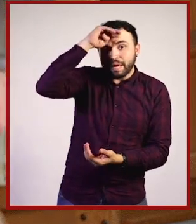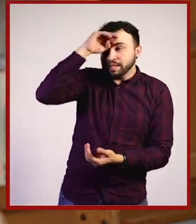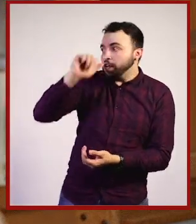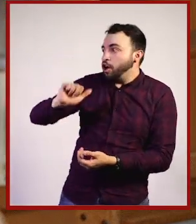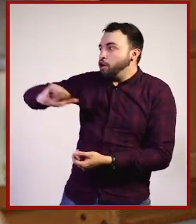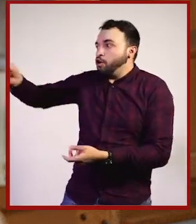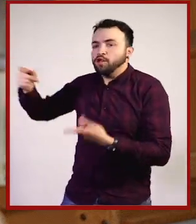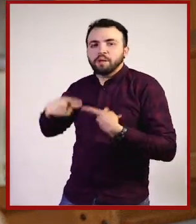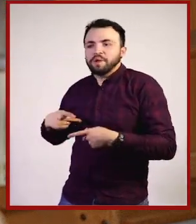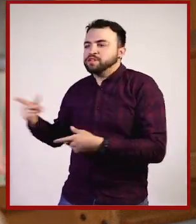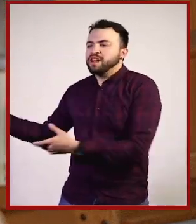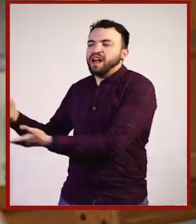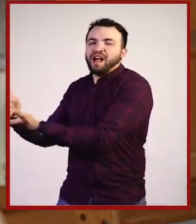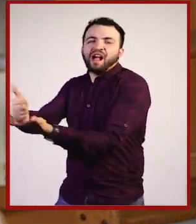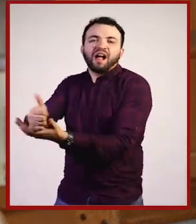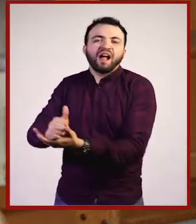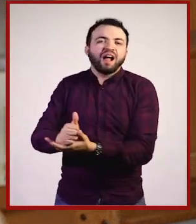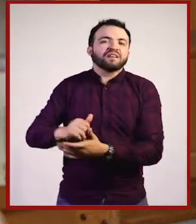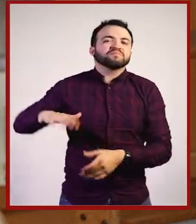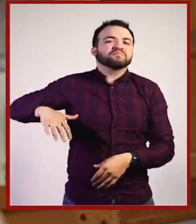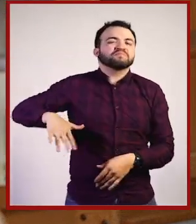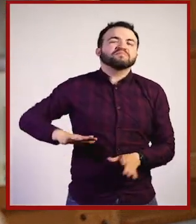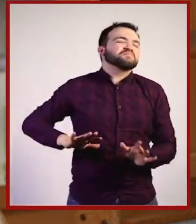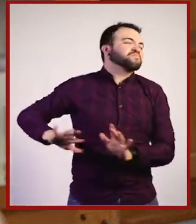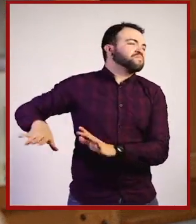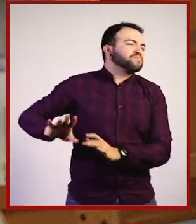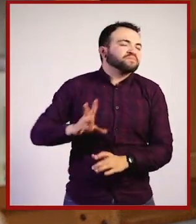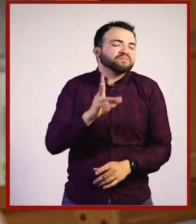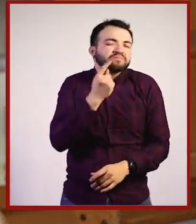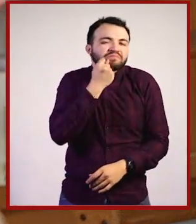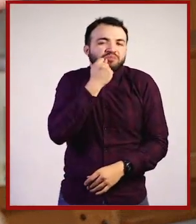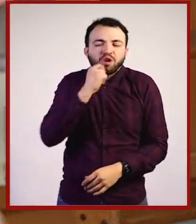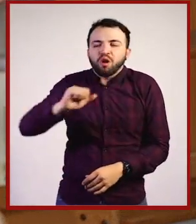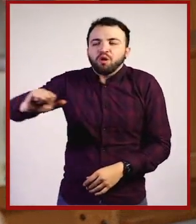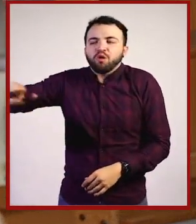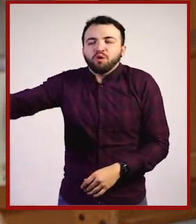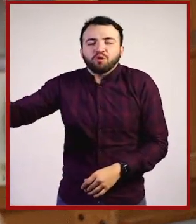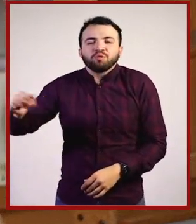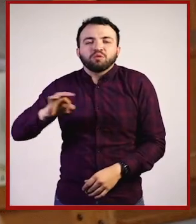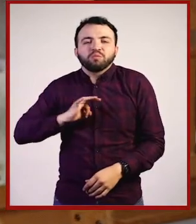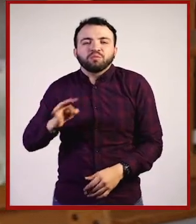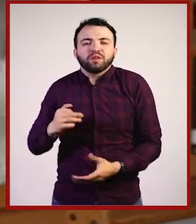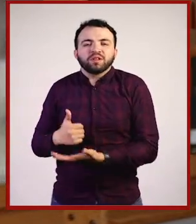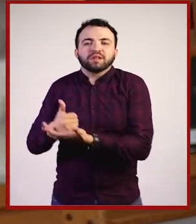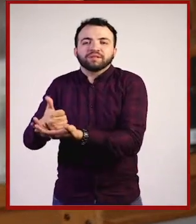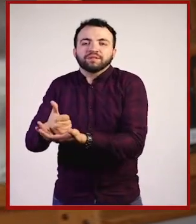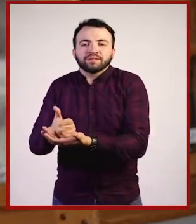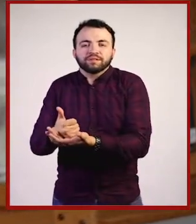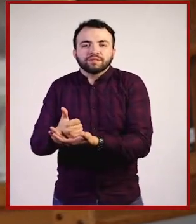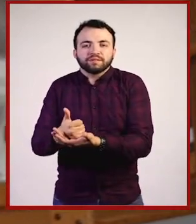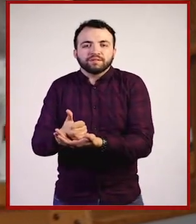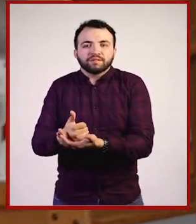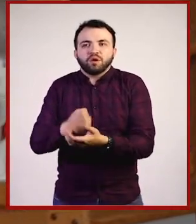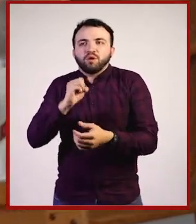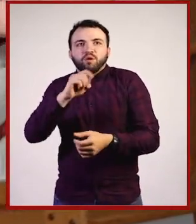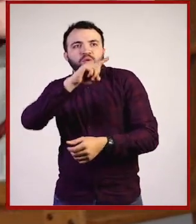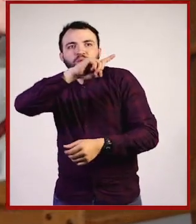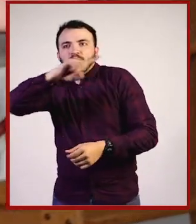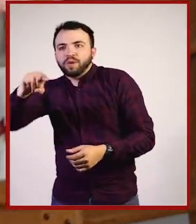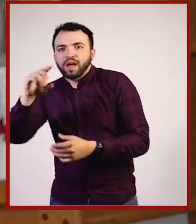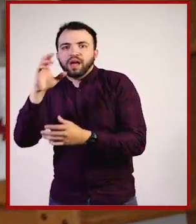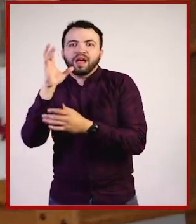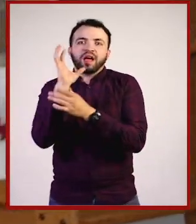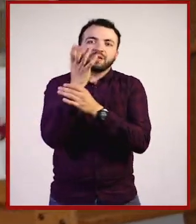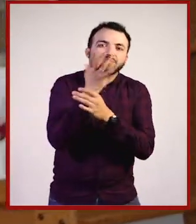cae en la calle y entonces tú dices, bueno, yo no levanto a esa persona porque alguien la va a socorrer o va a venir un enfermero, una